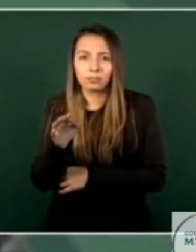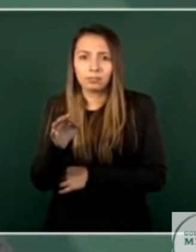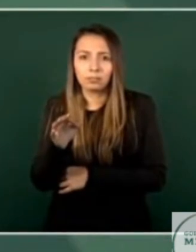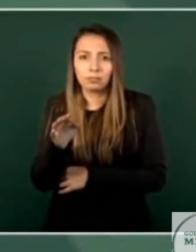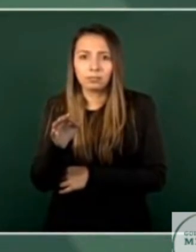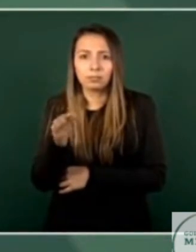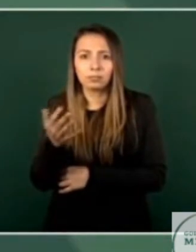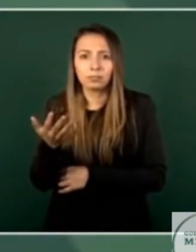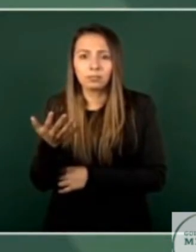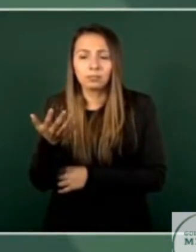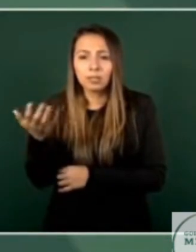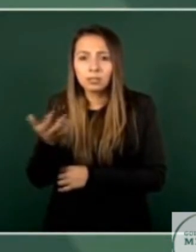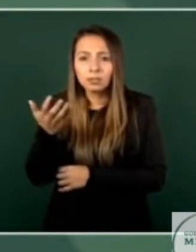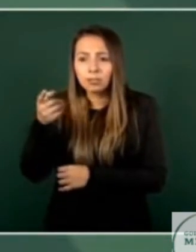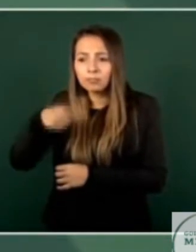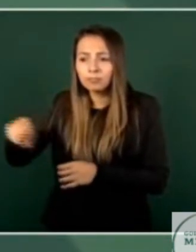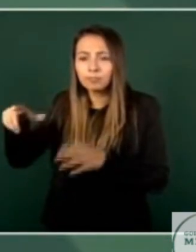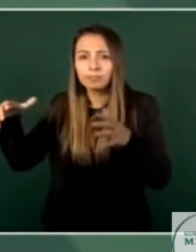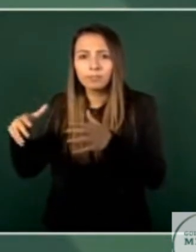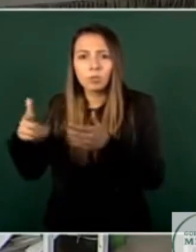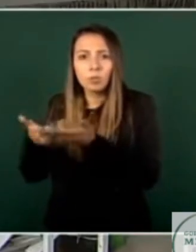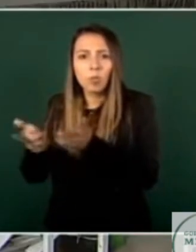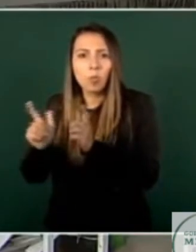como grupo de presión